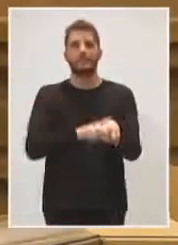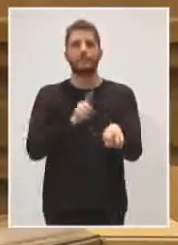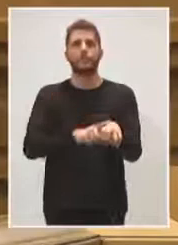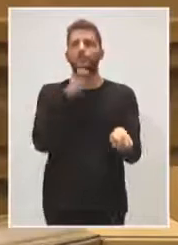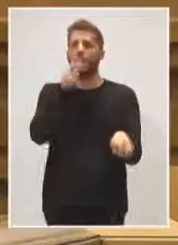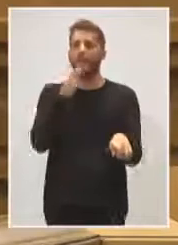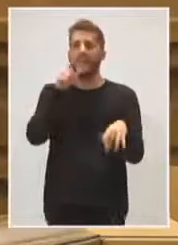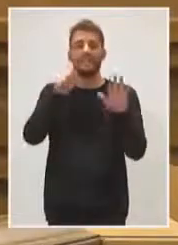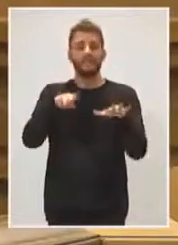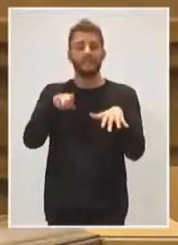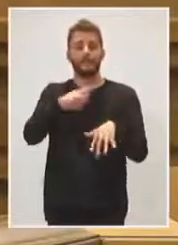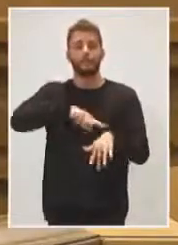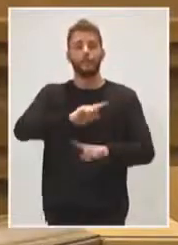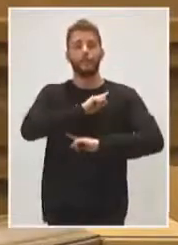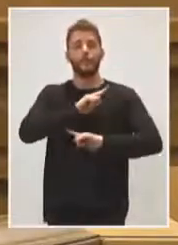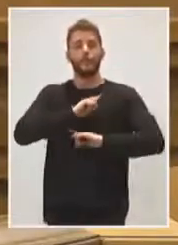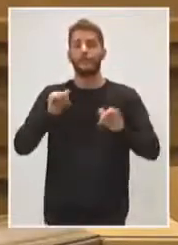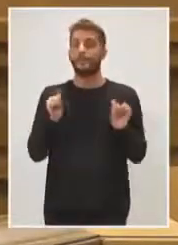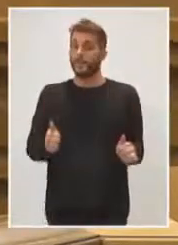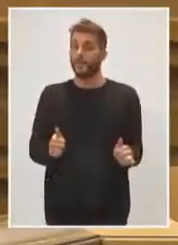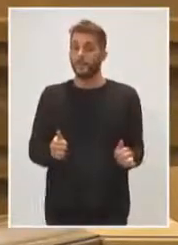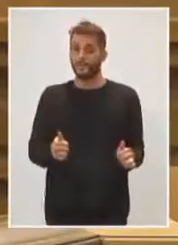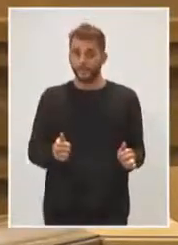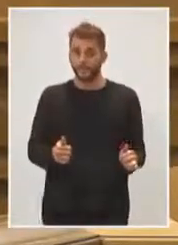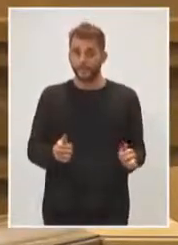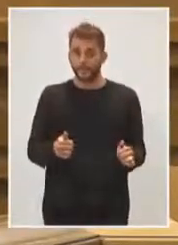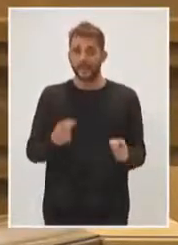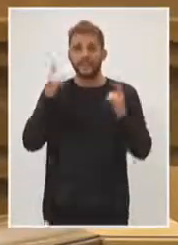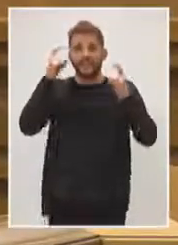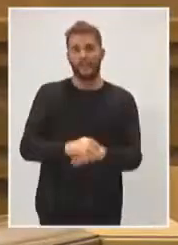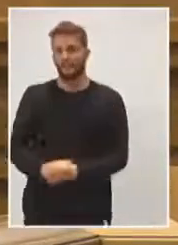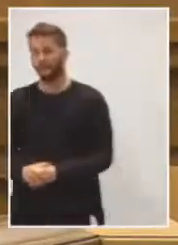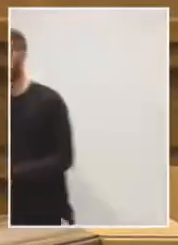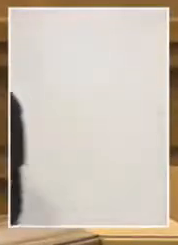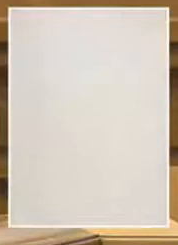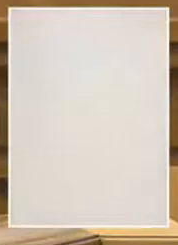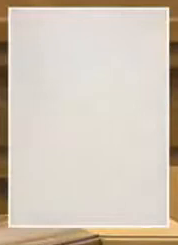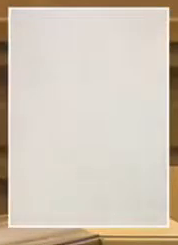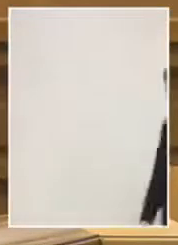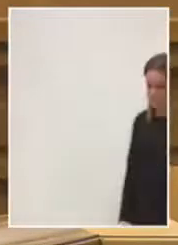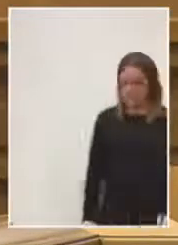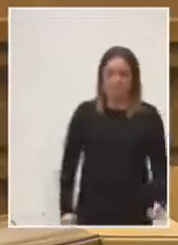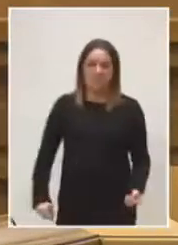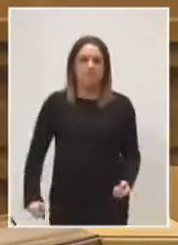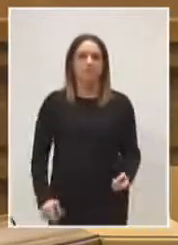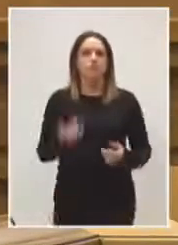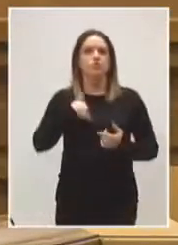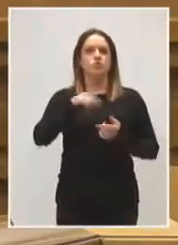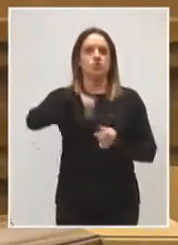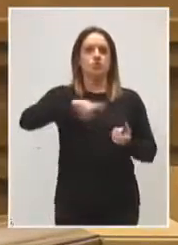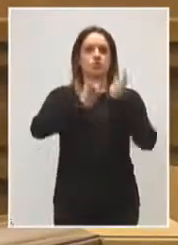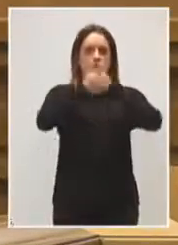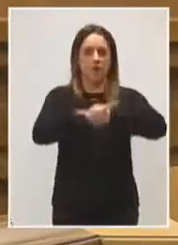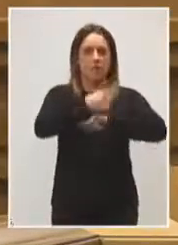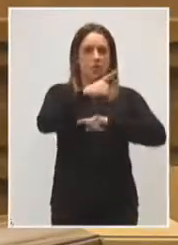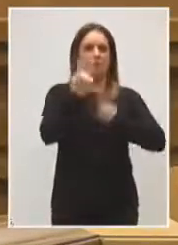tanto, vamos a empezar en noviembre, vamos a intentar empezar el 16 de noviembre. Estaremos en una mudanza que se plantará en varios